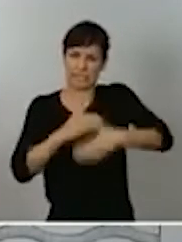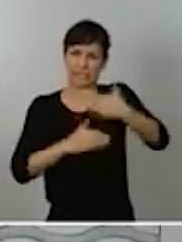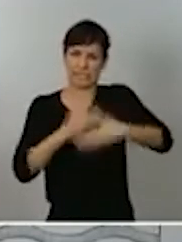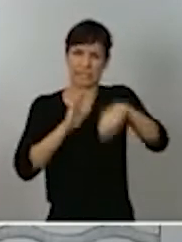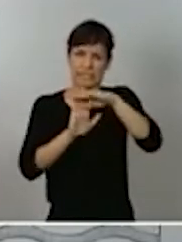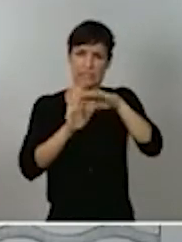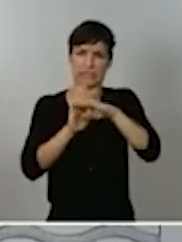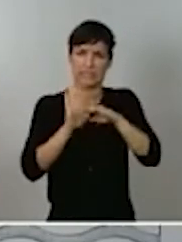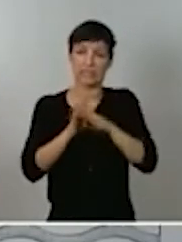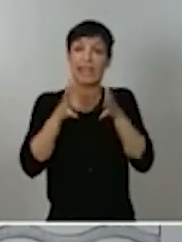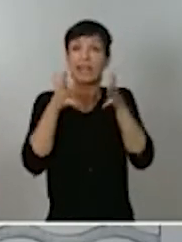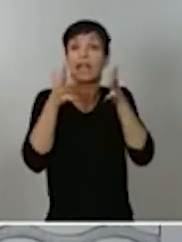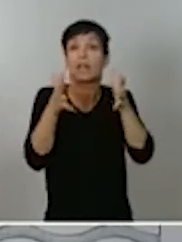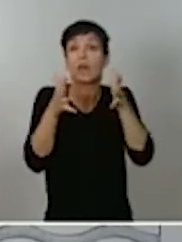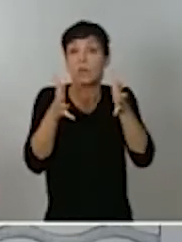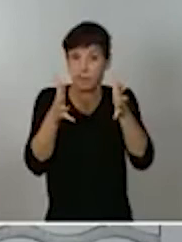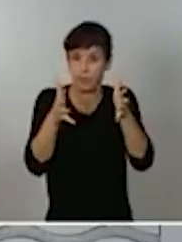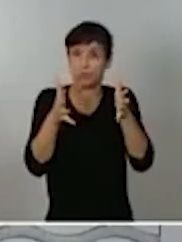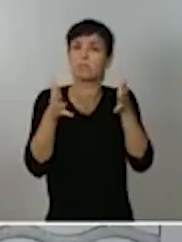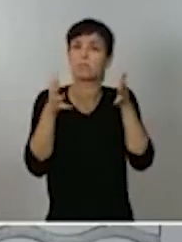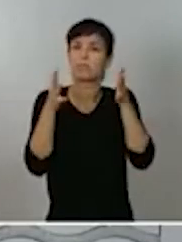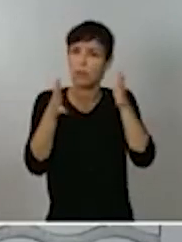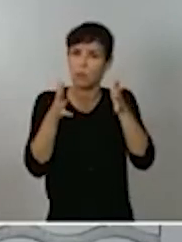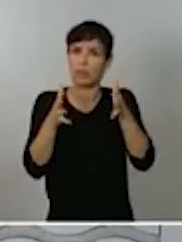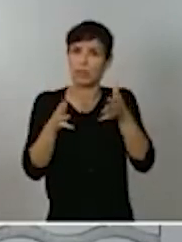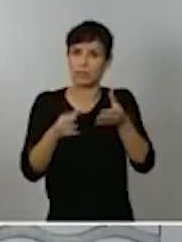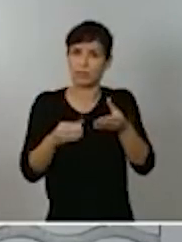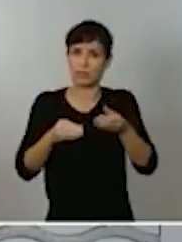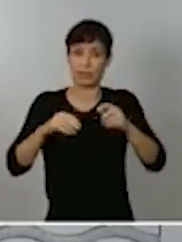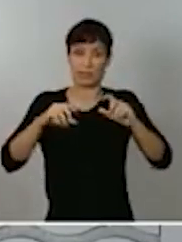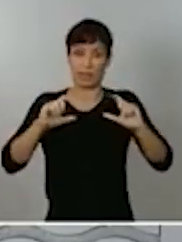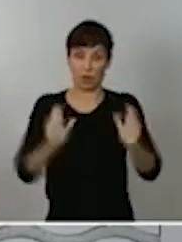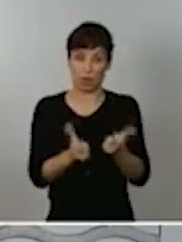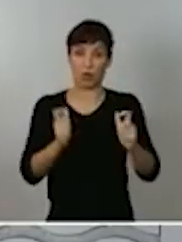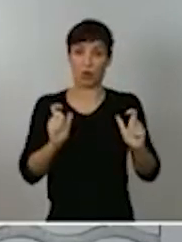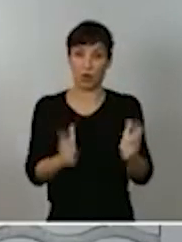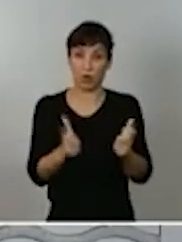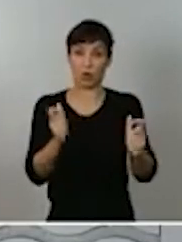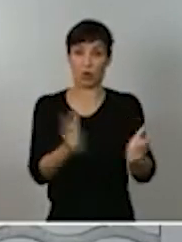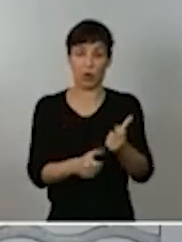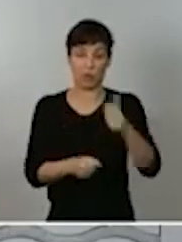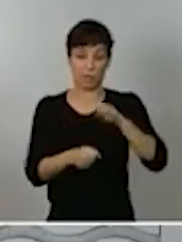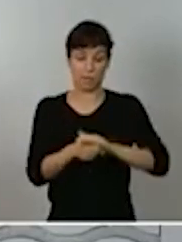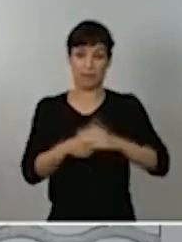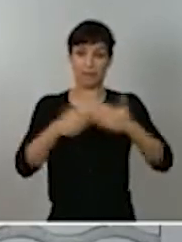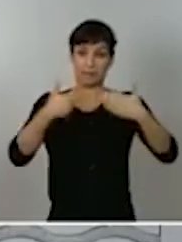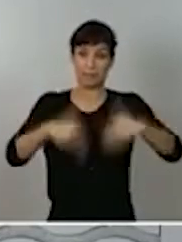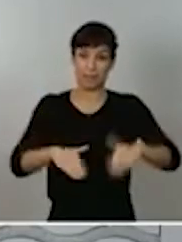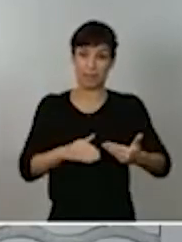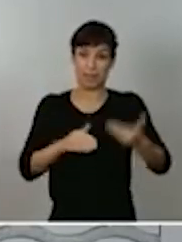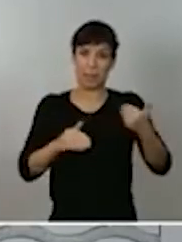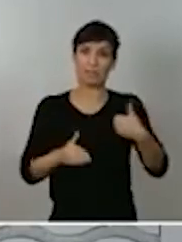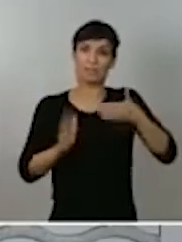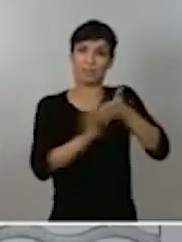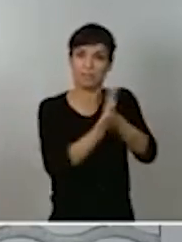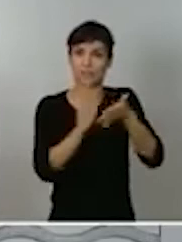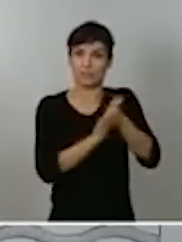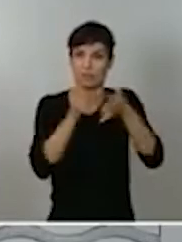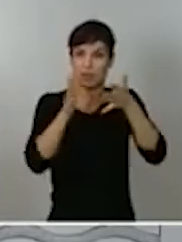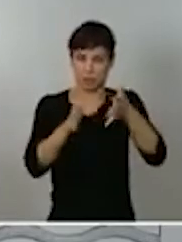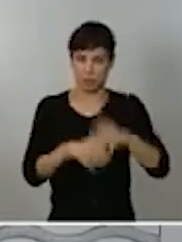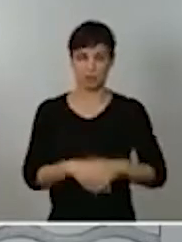trasladadas también en conjunto de las reuniones que celebramos el martes y el miércoles previos. El día 26,